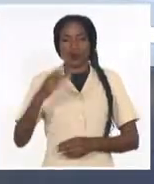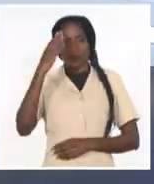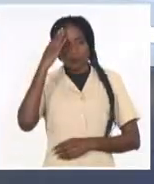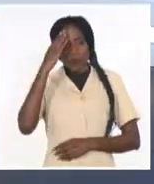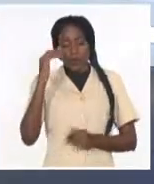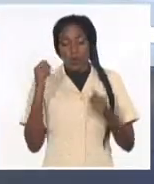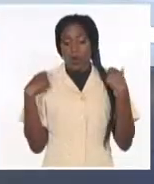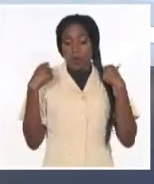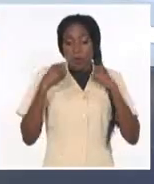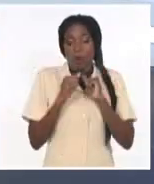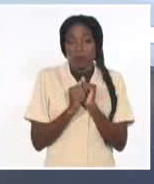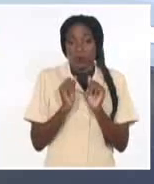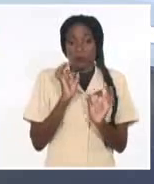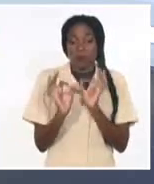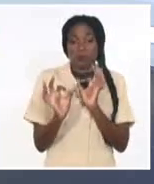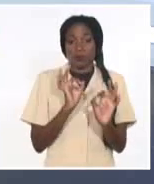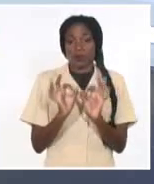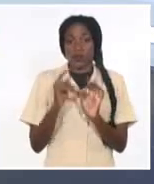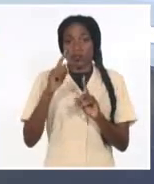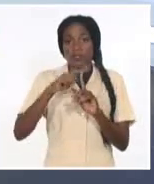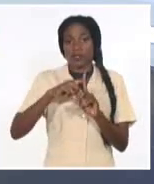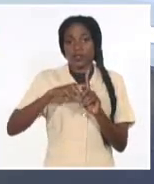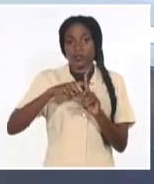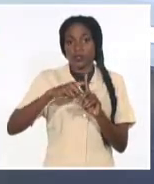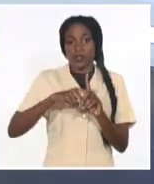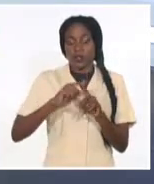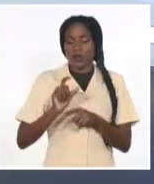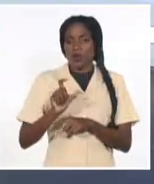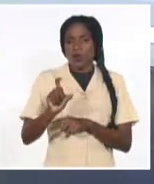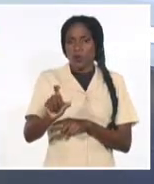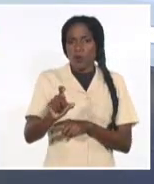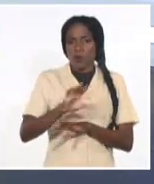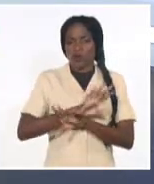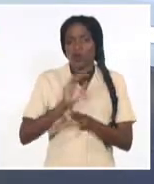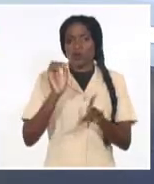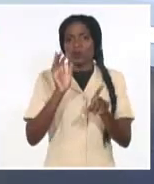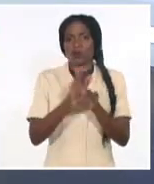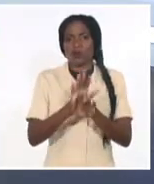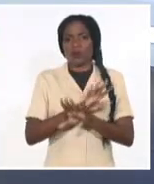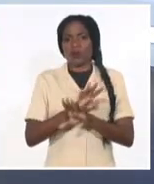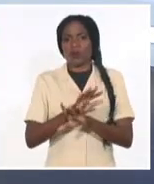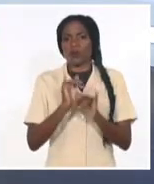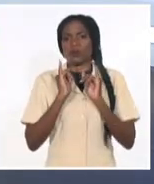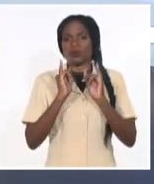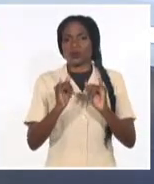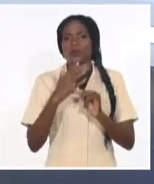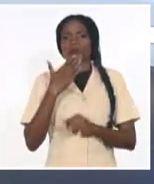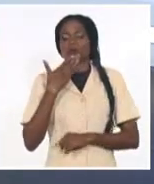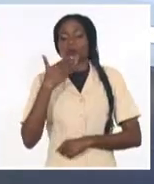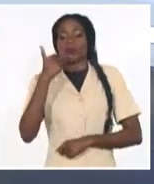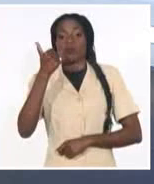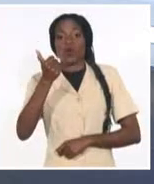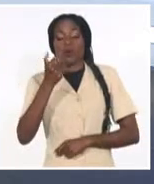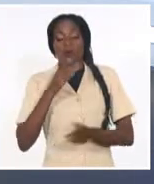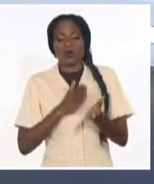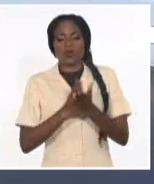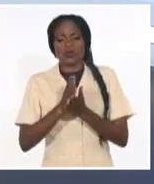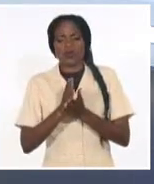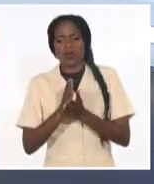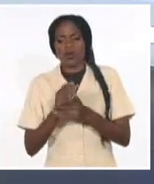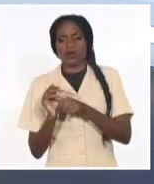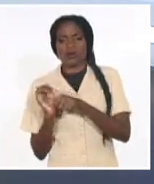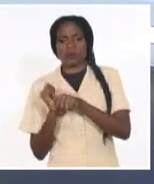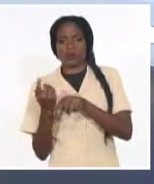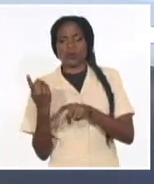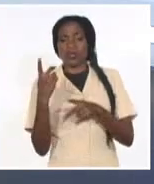abrigarse para cuidarse de estas temperaturas. Por último, iniciamos con una noticia muy buena para los seguidores del béisbol, y es que la